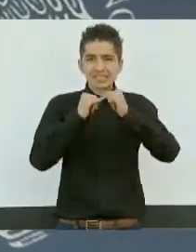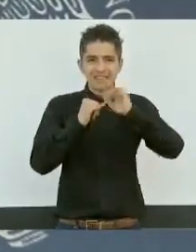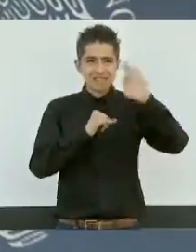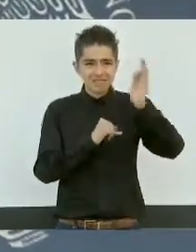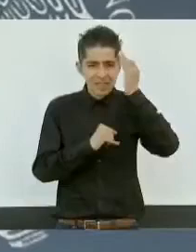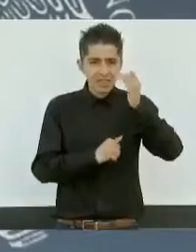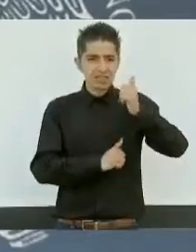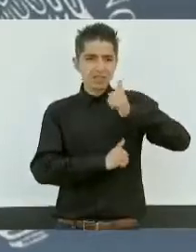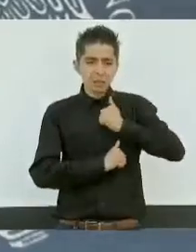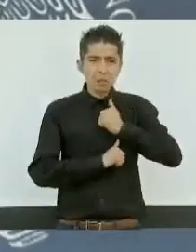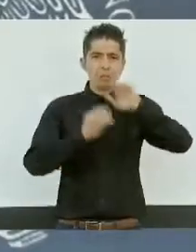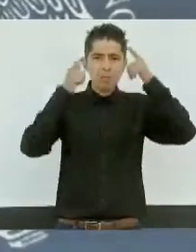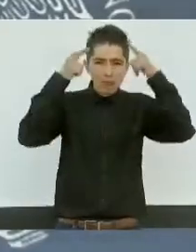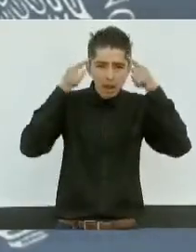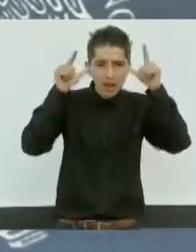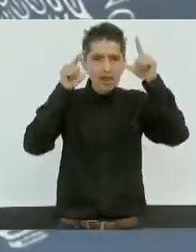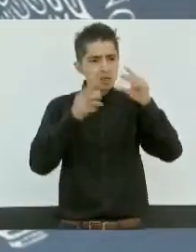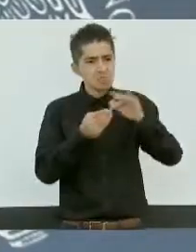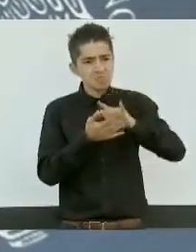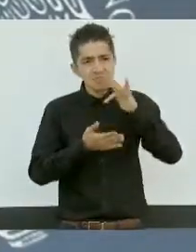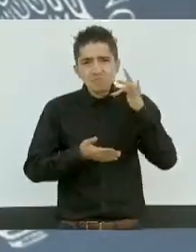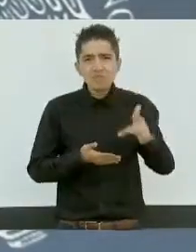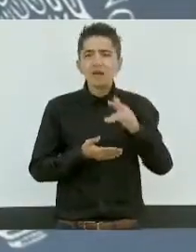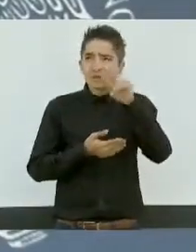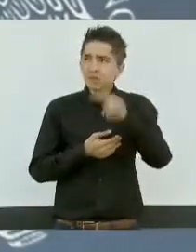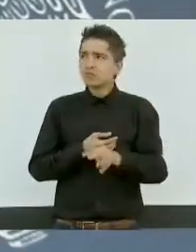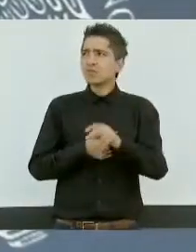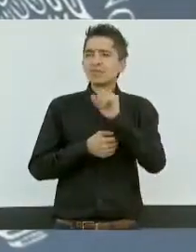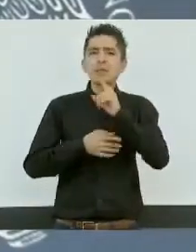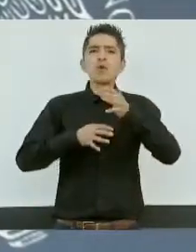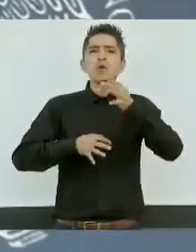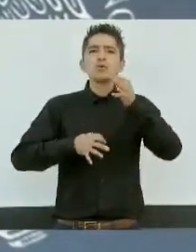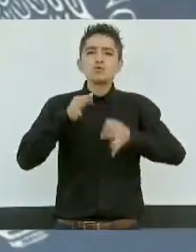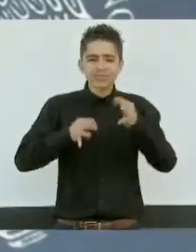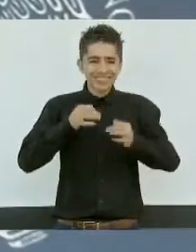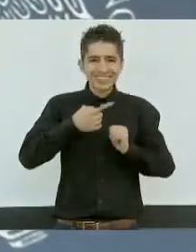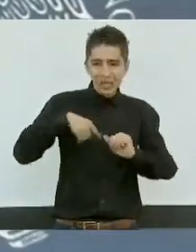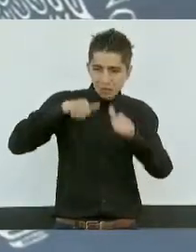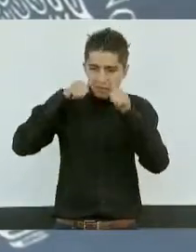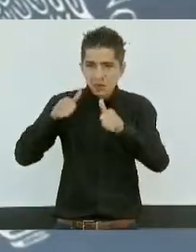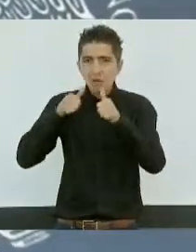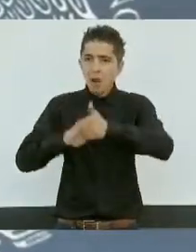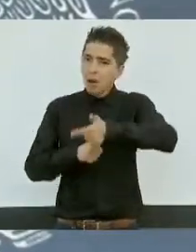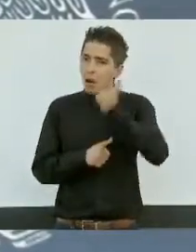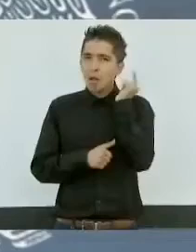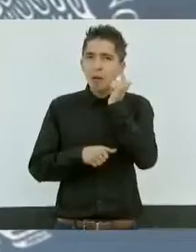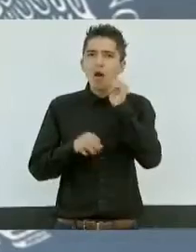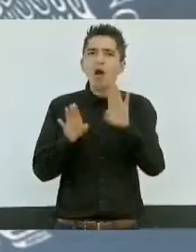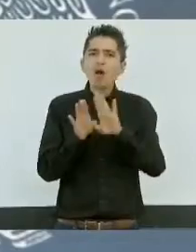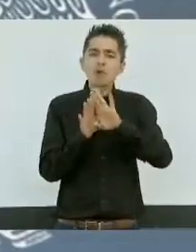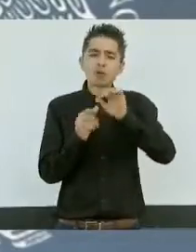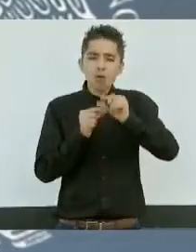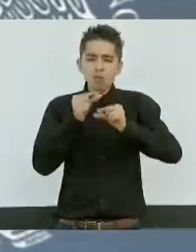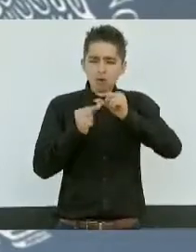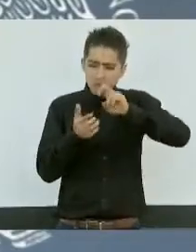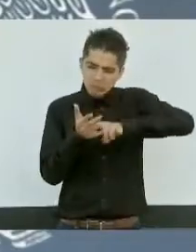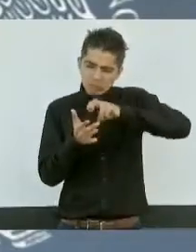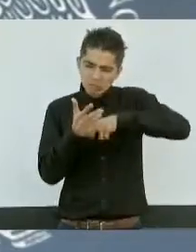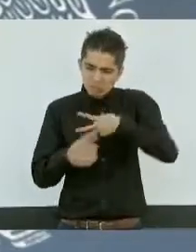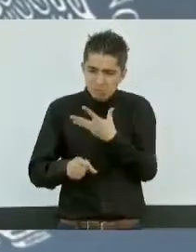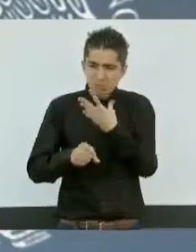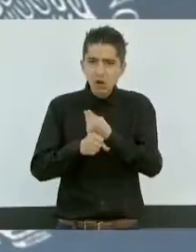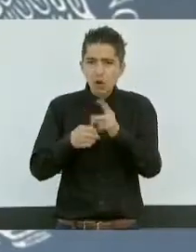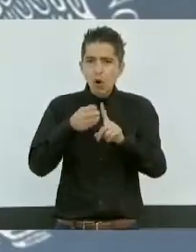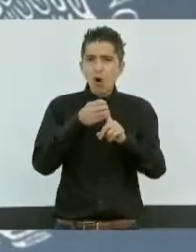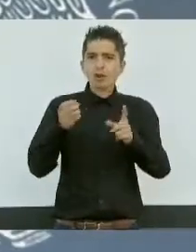Ejército, la Marina y las de Procuración de Justicia, se logró restablecer el orden en